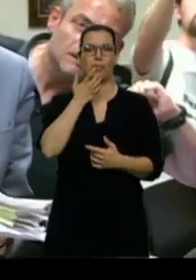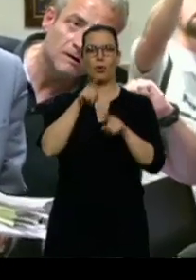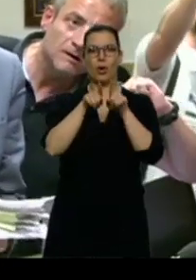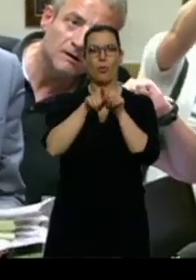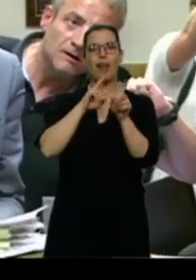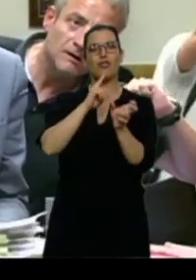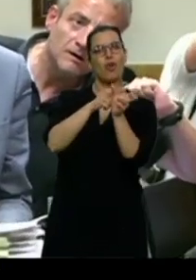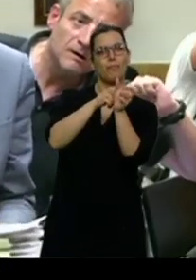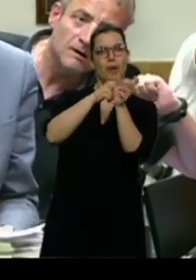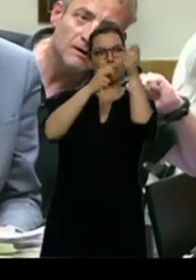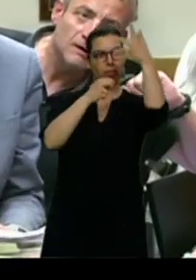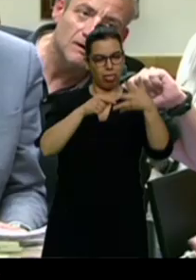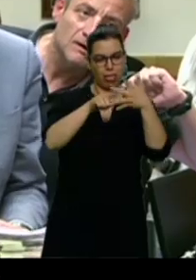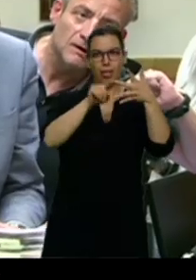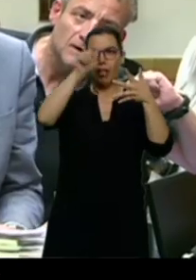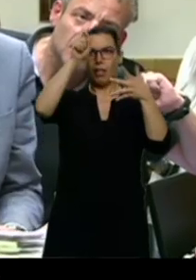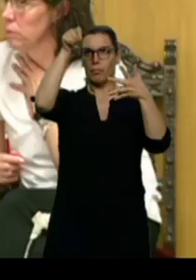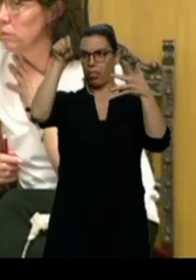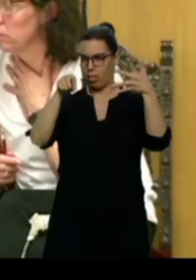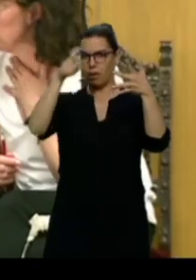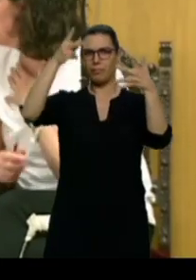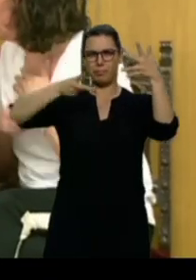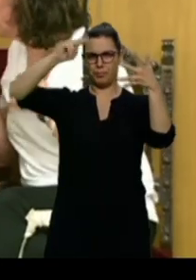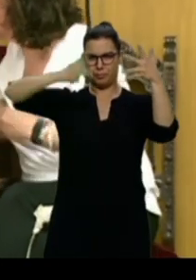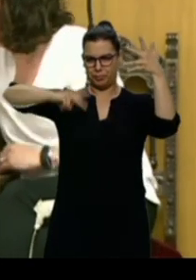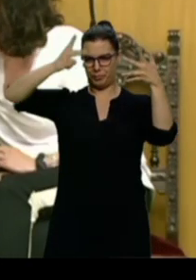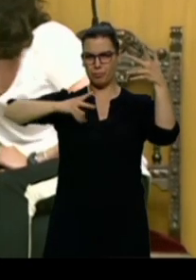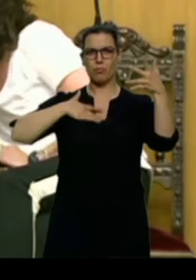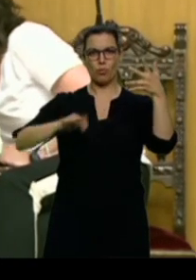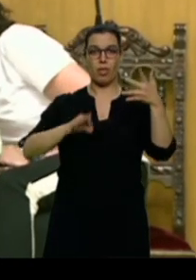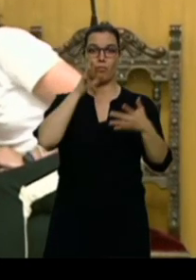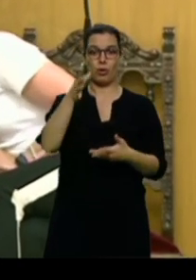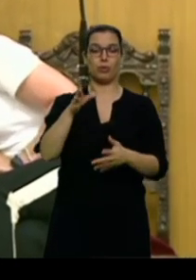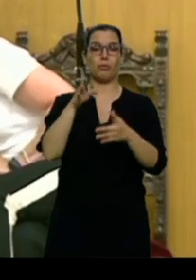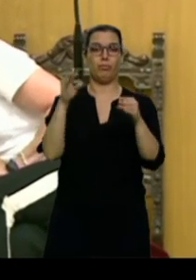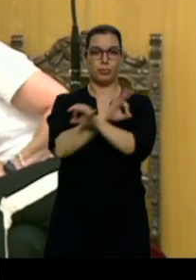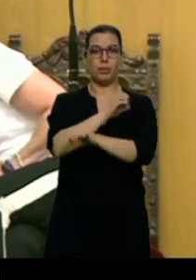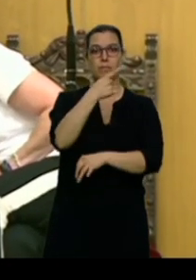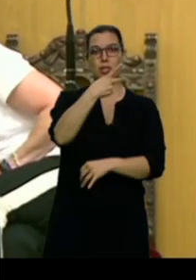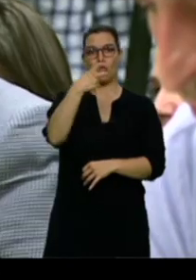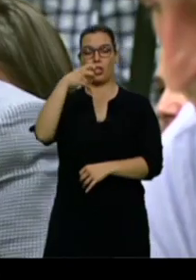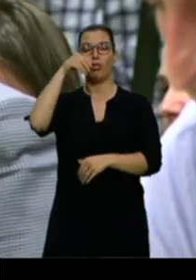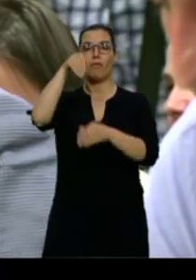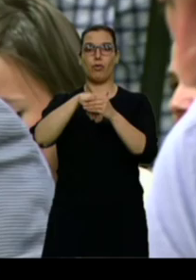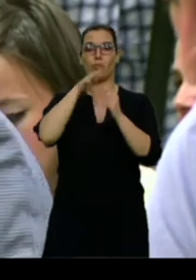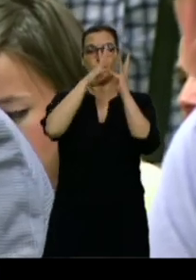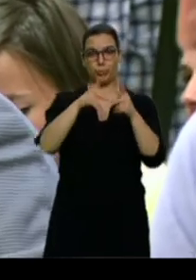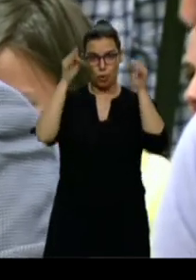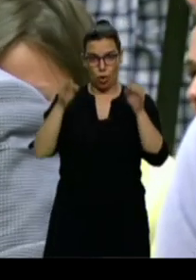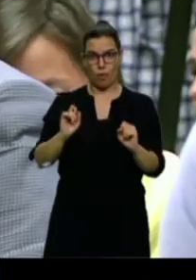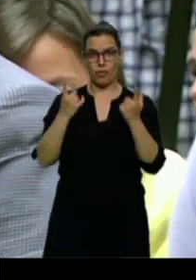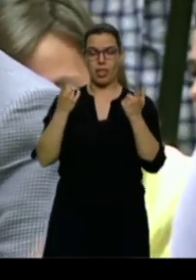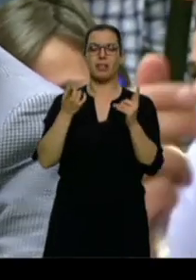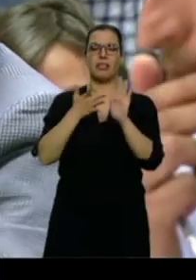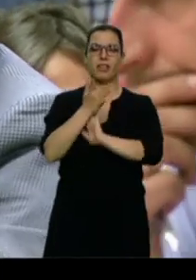12 mesas, lo que supone un baile de 1.200 votos. El escrutinio oficial lo ha compensado y los socialistas suman un Edil más, 10 en total, y